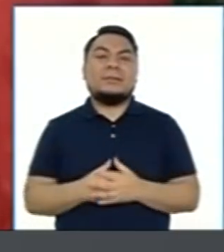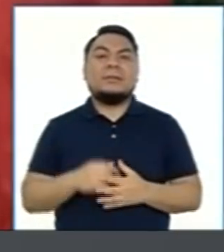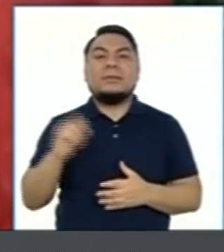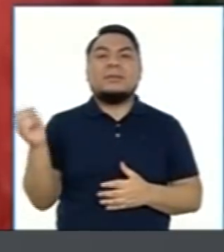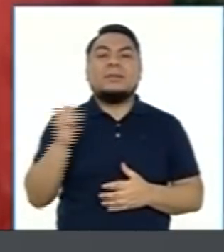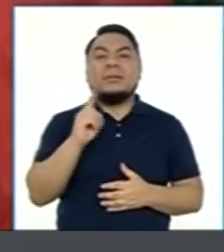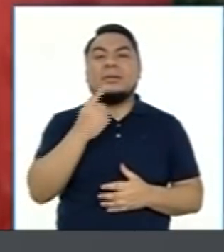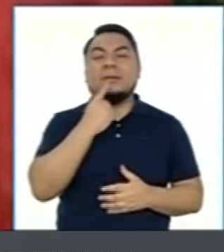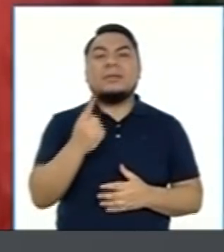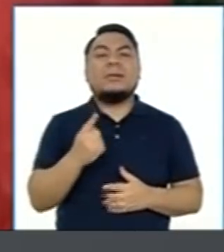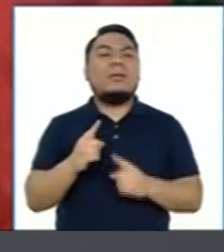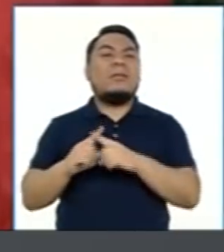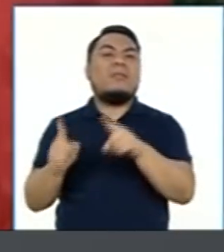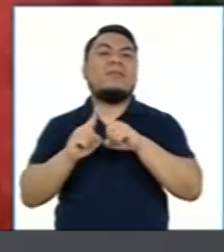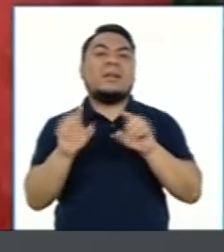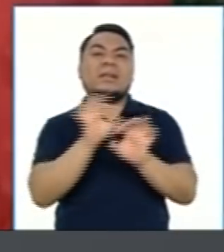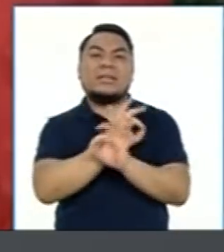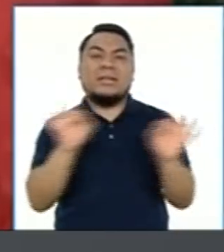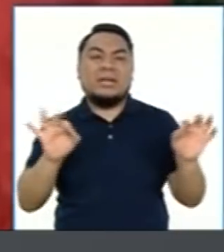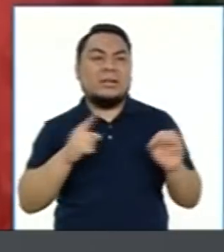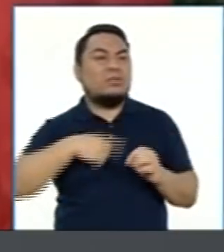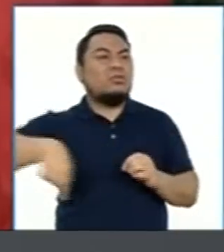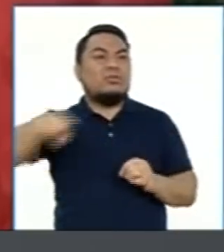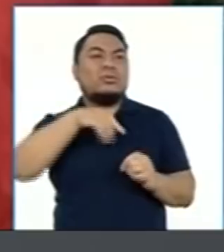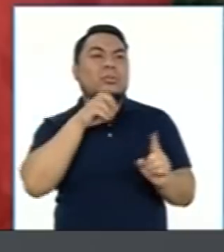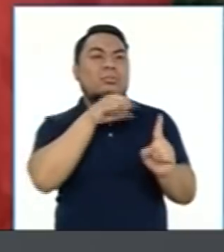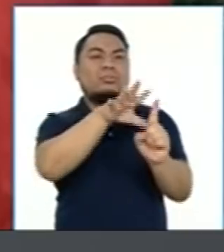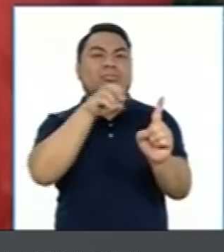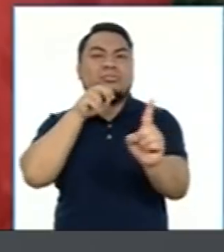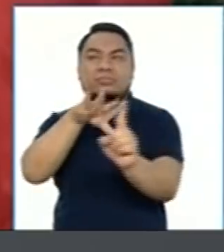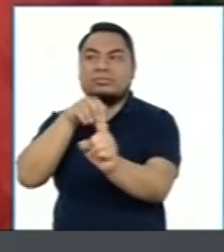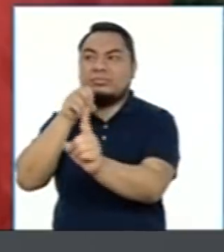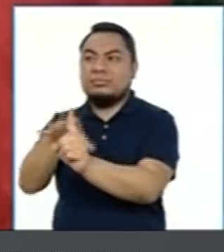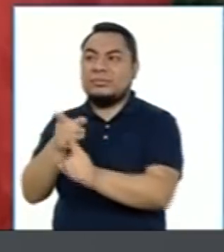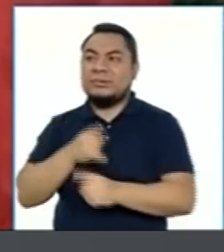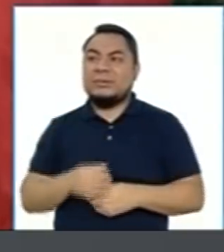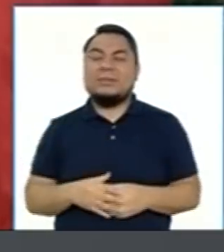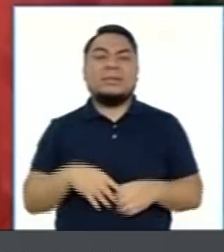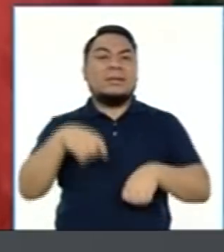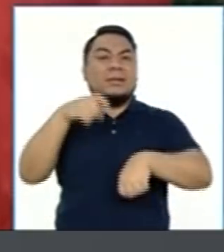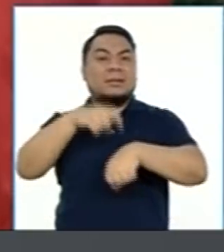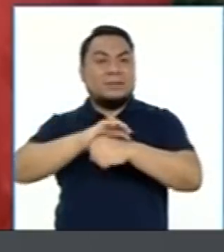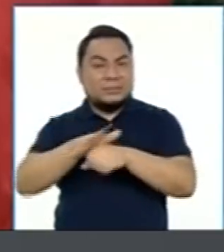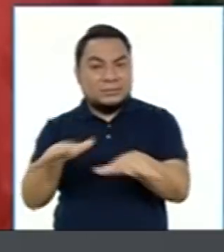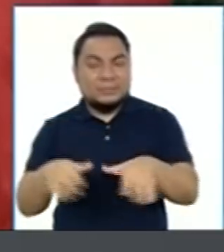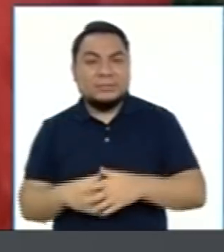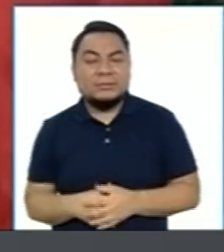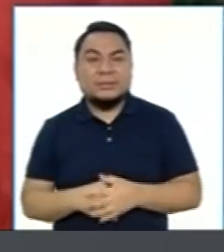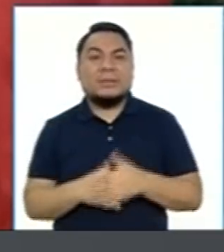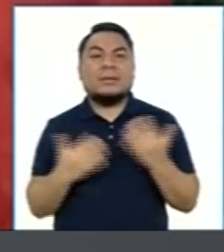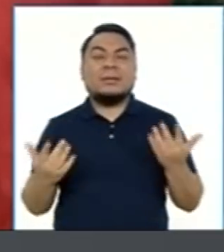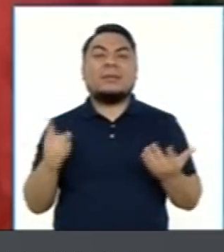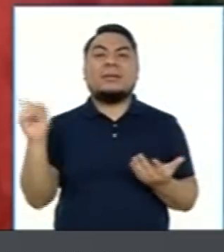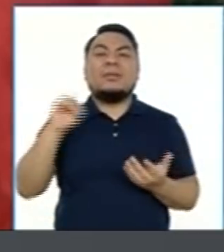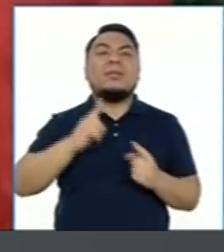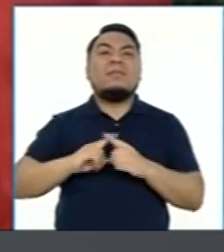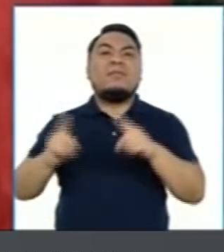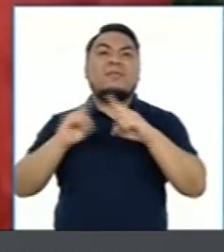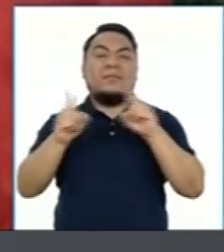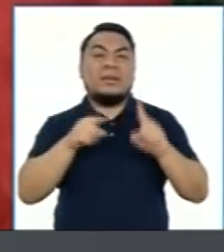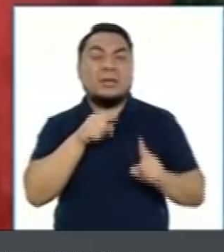no hace distingo de nadie. El virus no hace